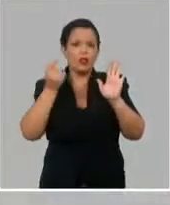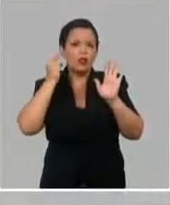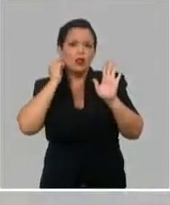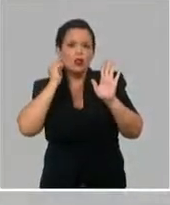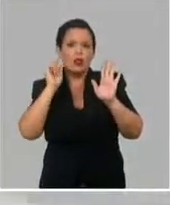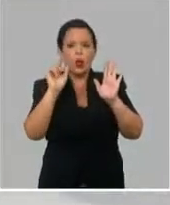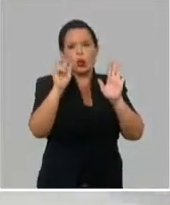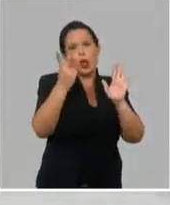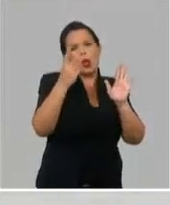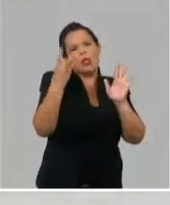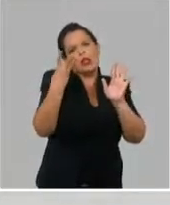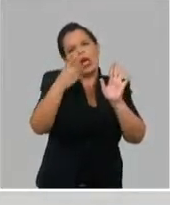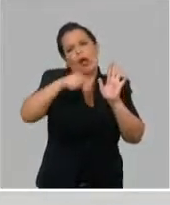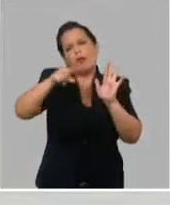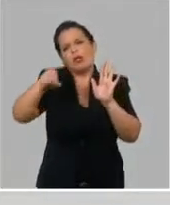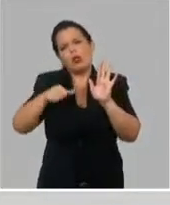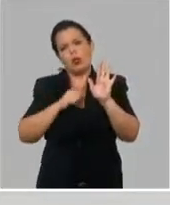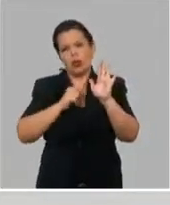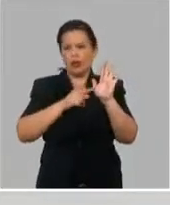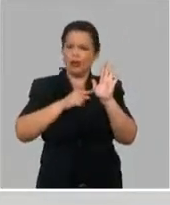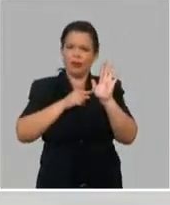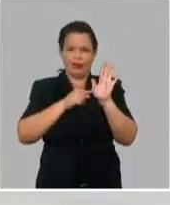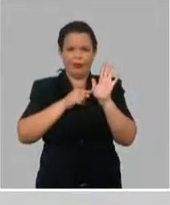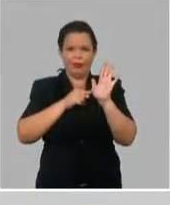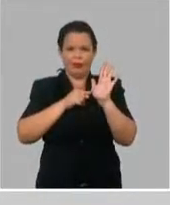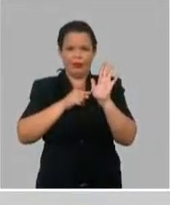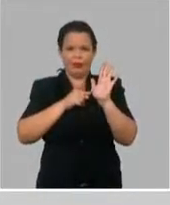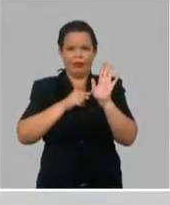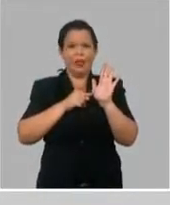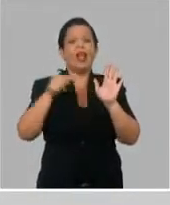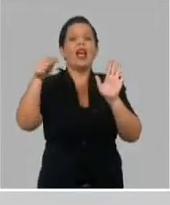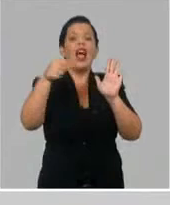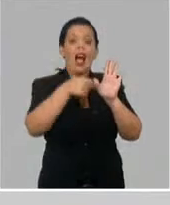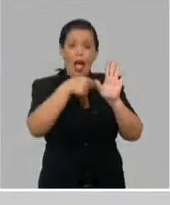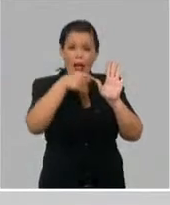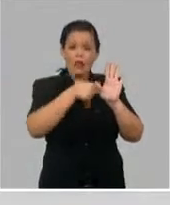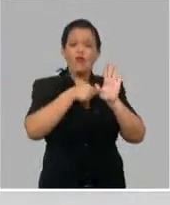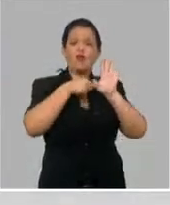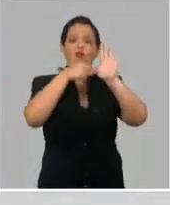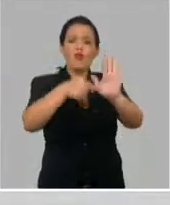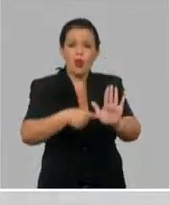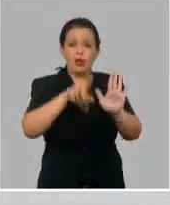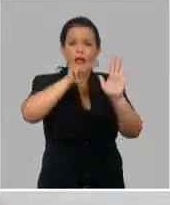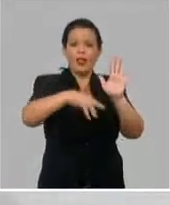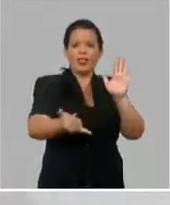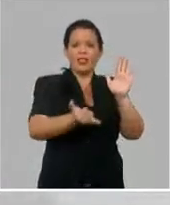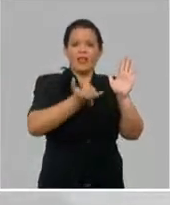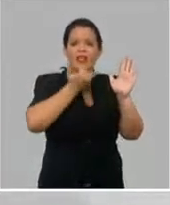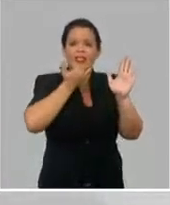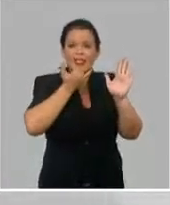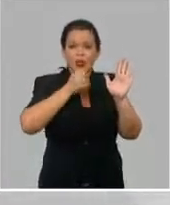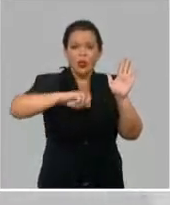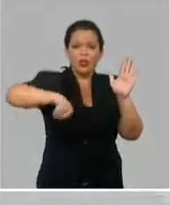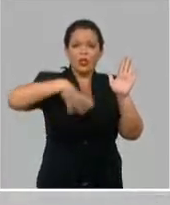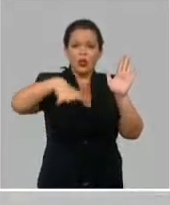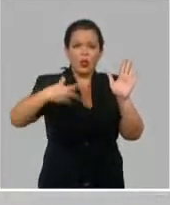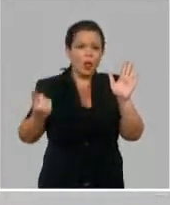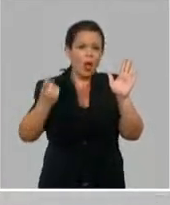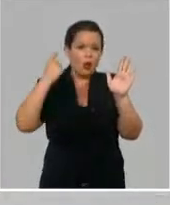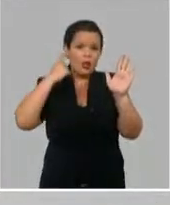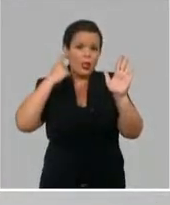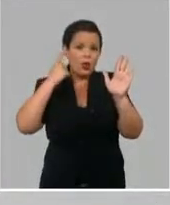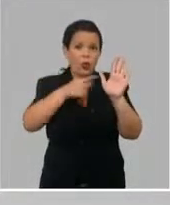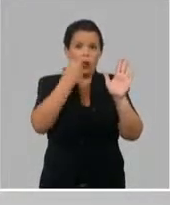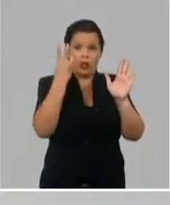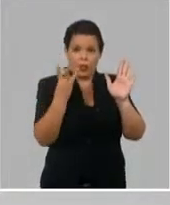científicos americanos reconocen que eran daños auditivos preexistentes. Por lo tanto, las pruebas audiométricas dieron negativo. También negativo.